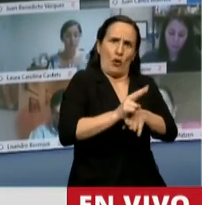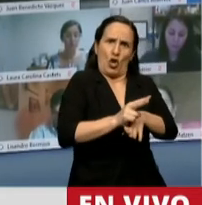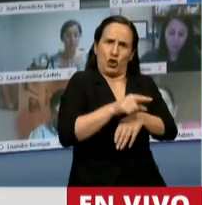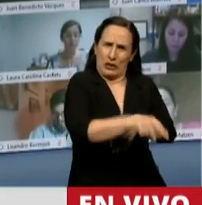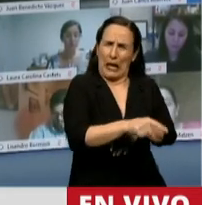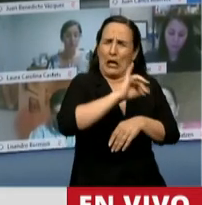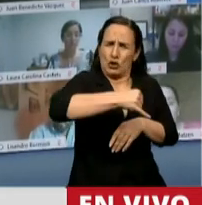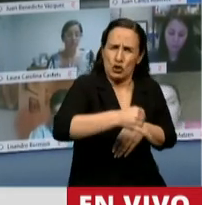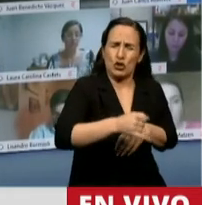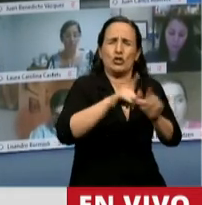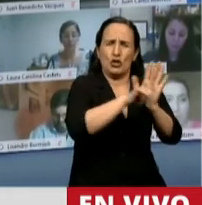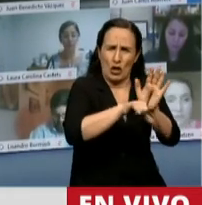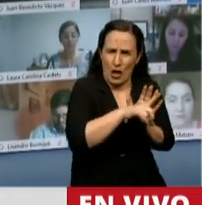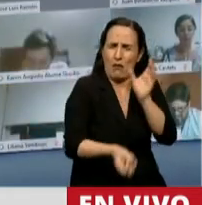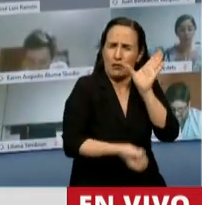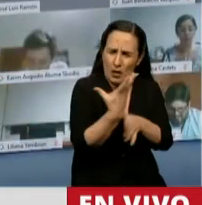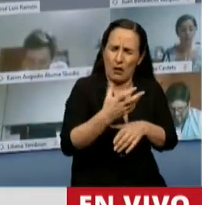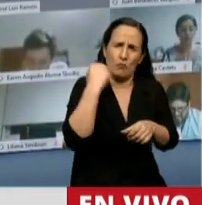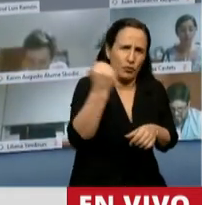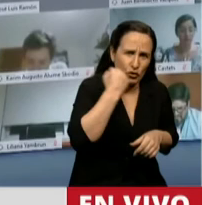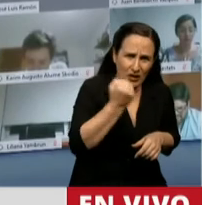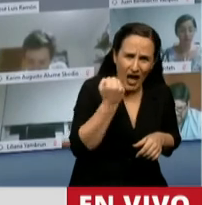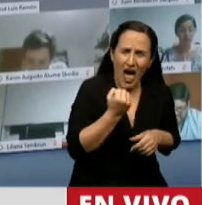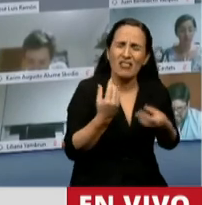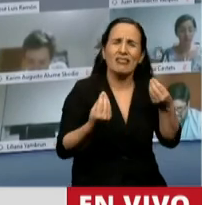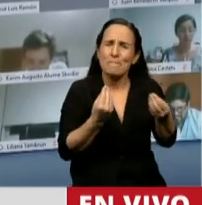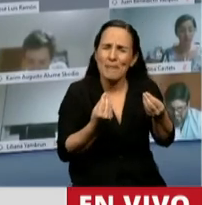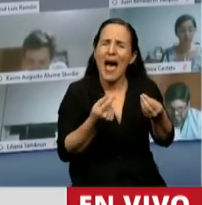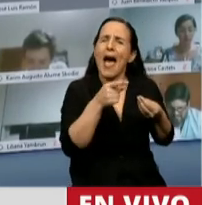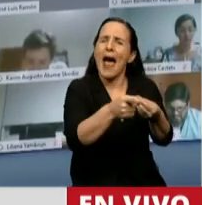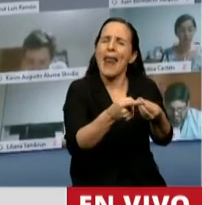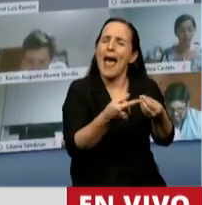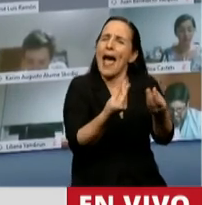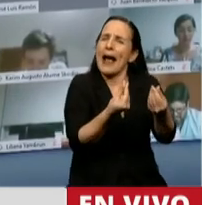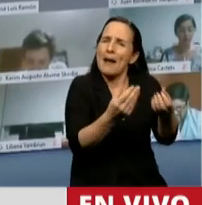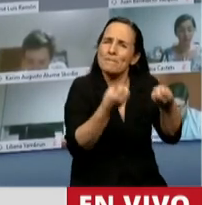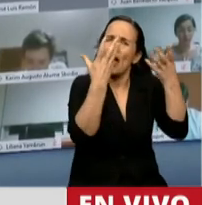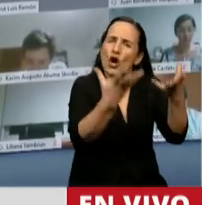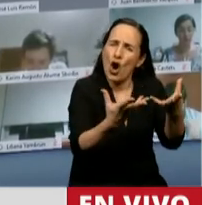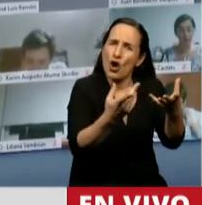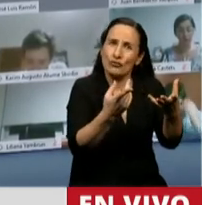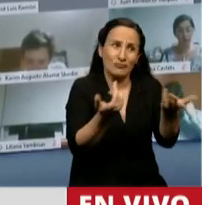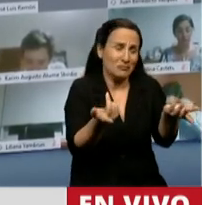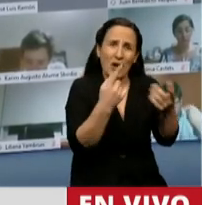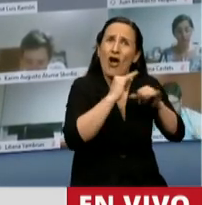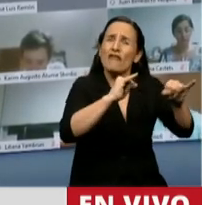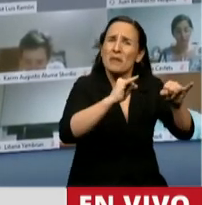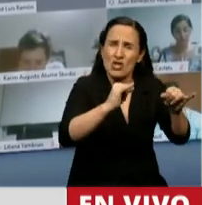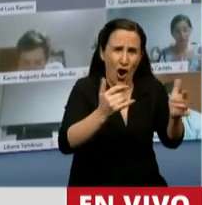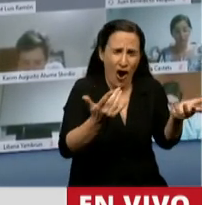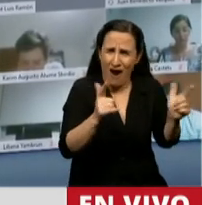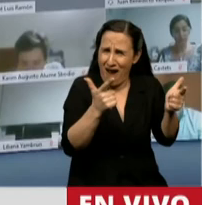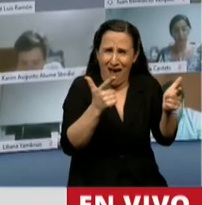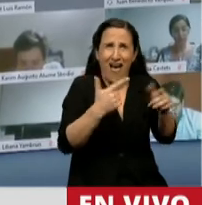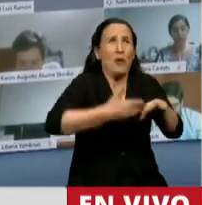y se genere esta ley para dar un salto de calidad en este fondo tenemos información totalmente atrasada